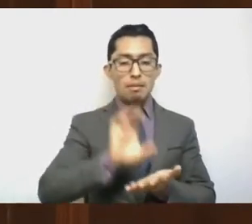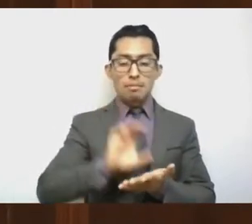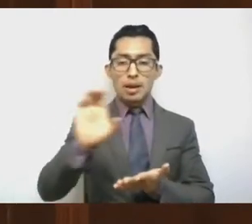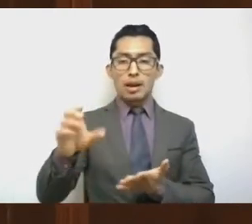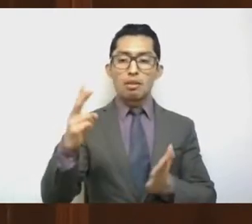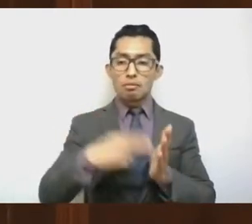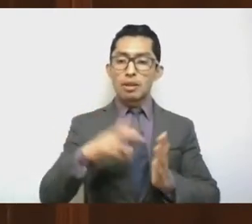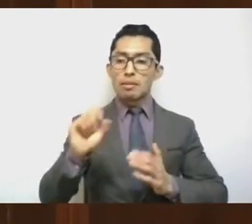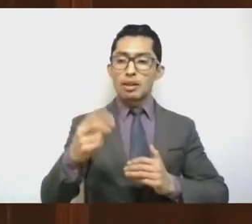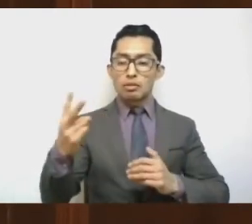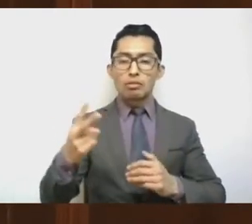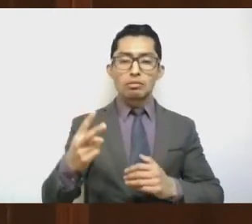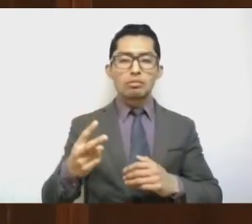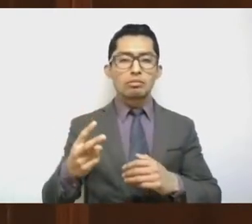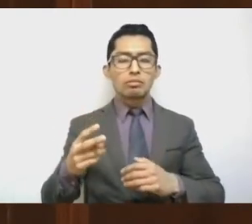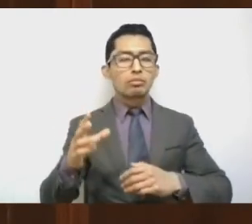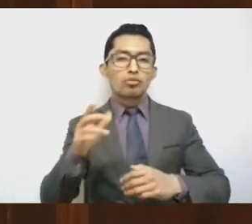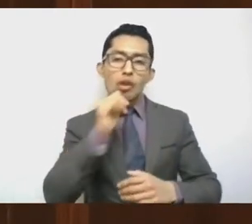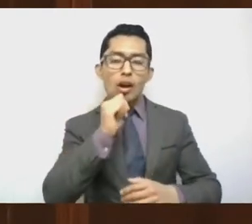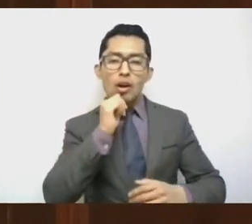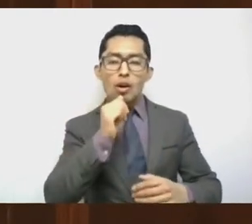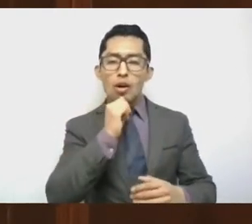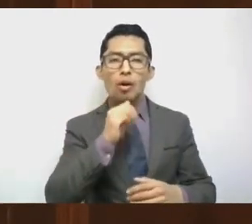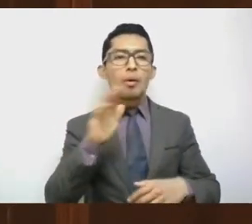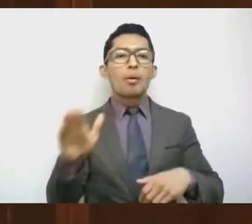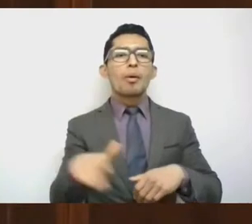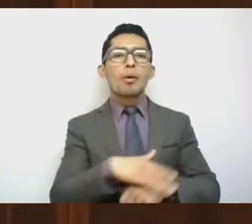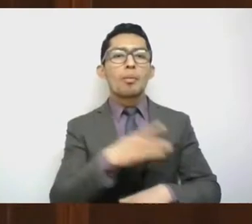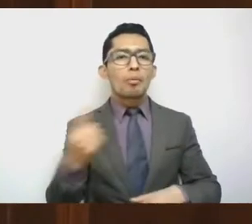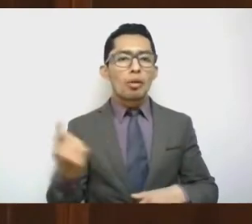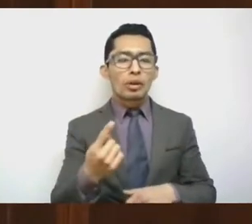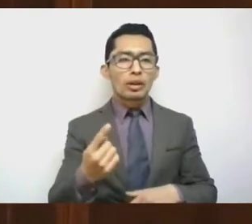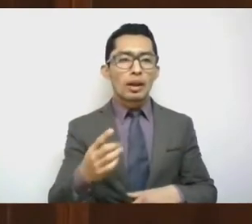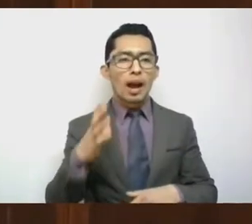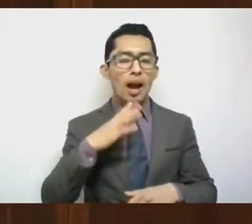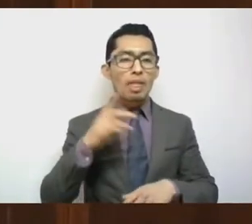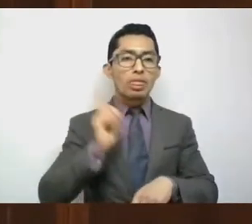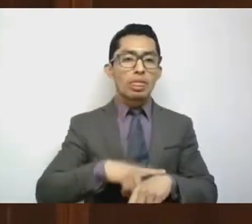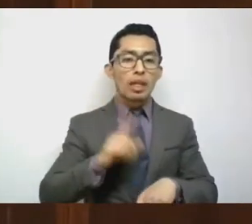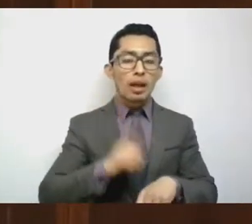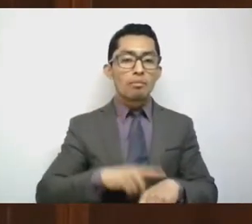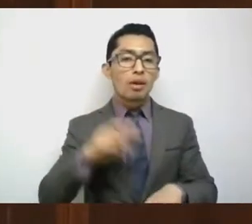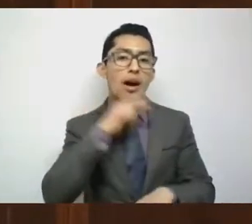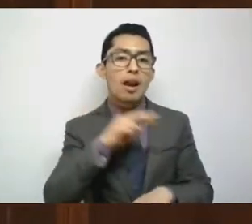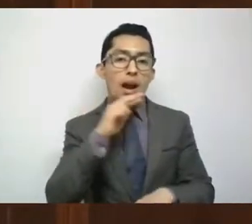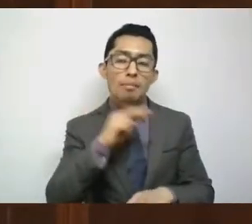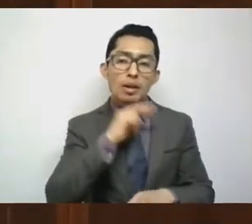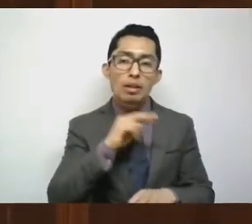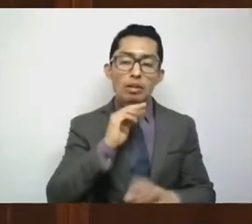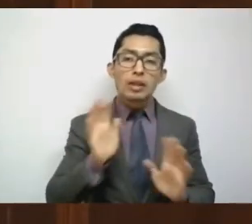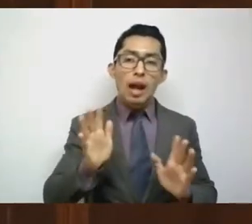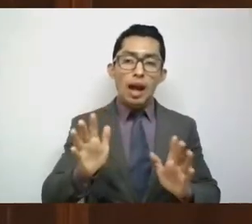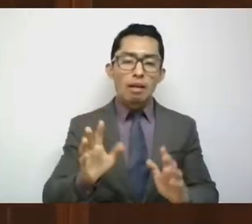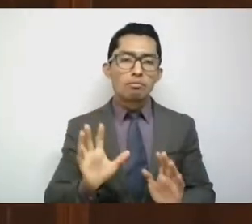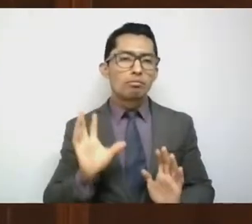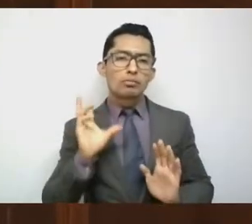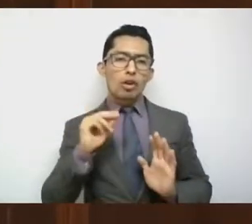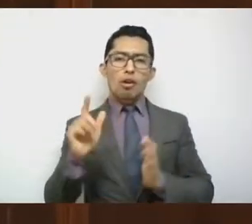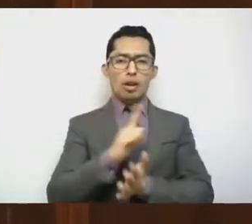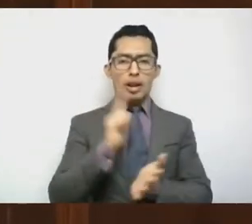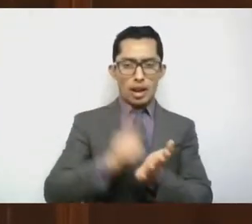tiempos no nos deben presionar mientras no estemos fuera del marco de la ley.